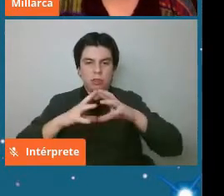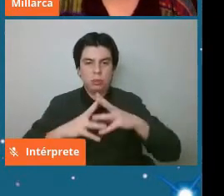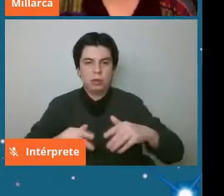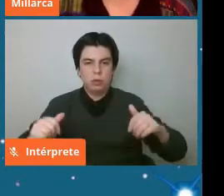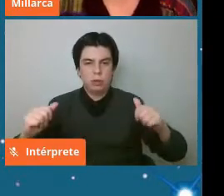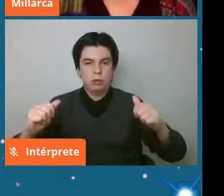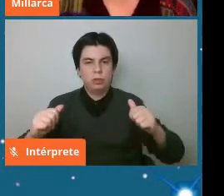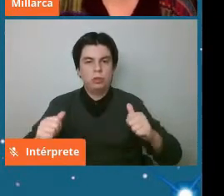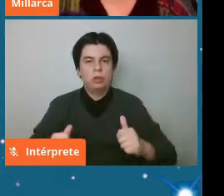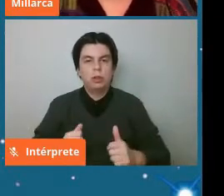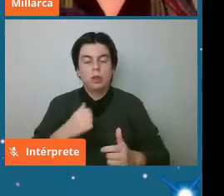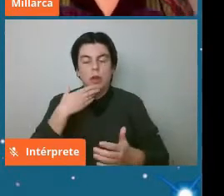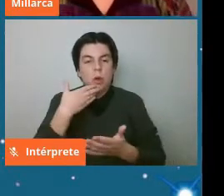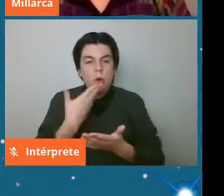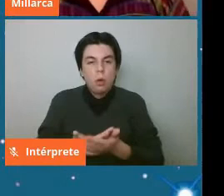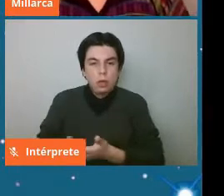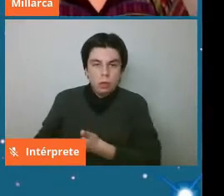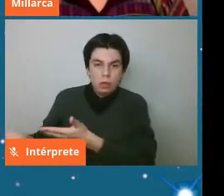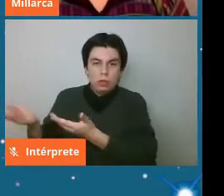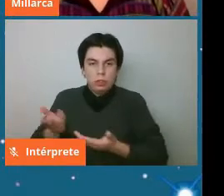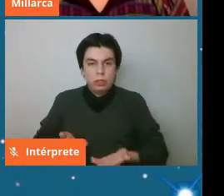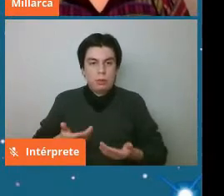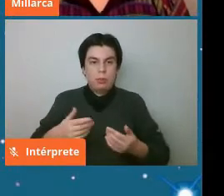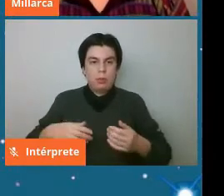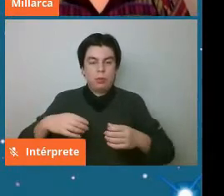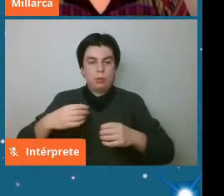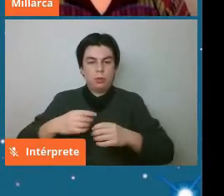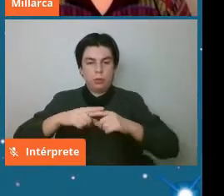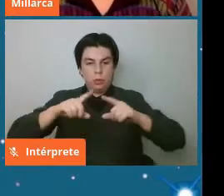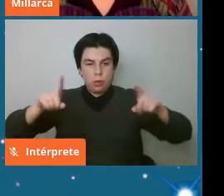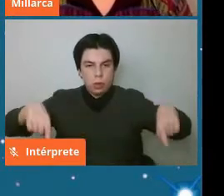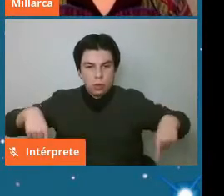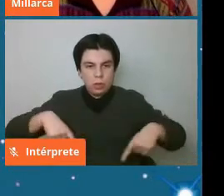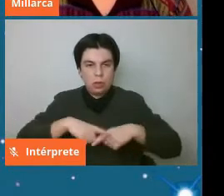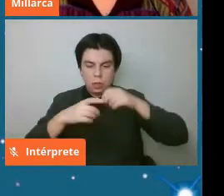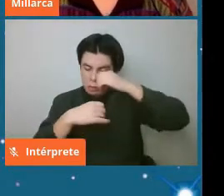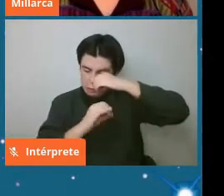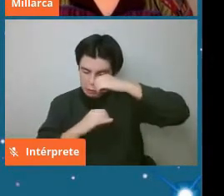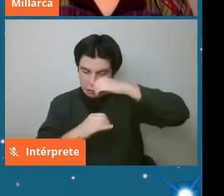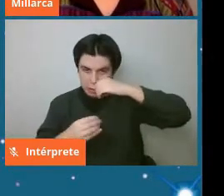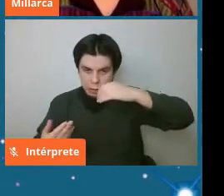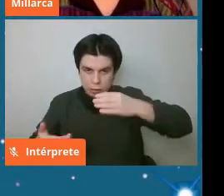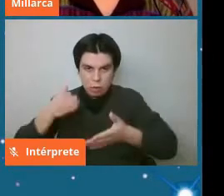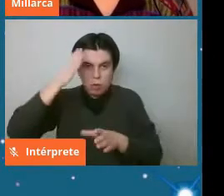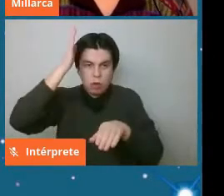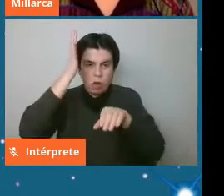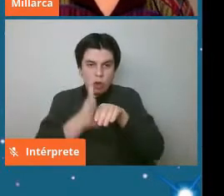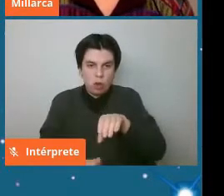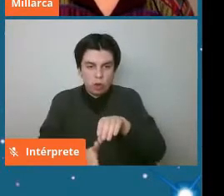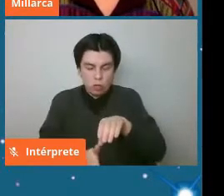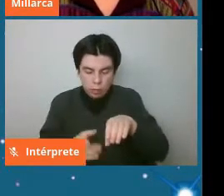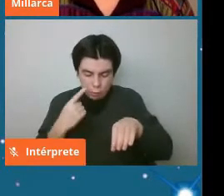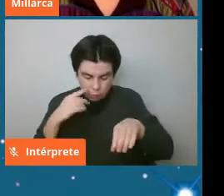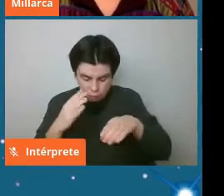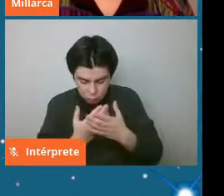cuando entonces los traemos al laboratorio los cortamos hacemos briquetas los estudiamos para clasificar